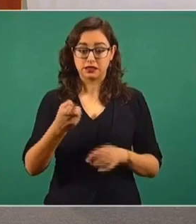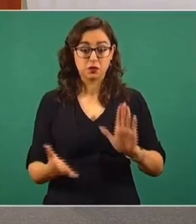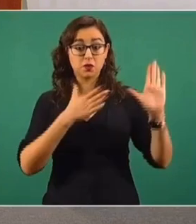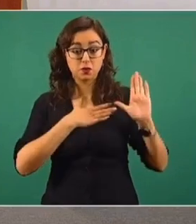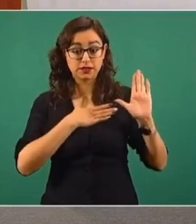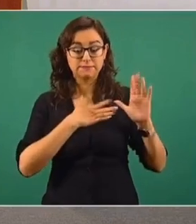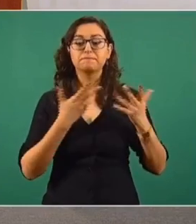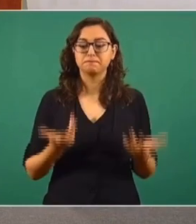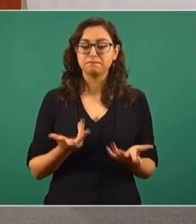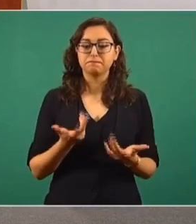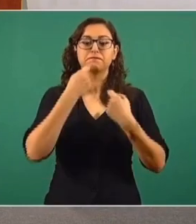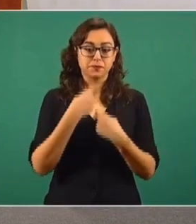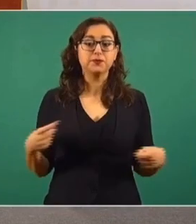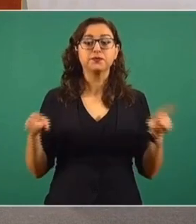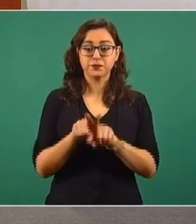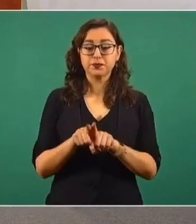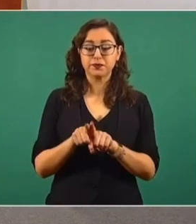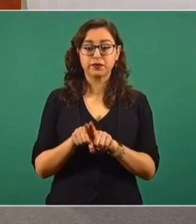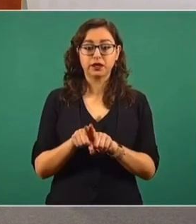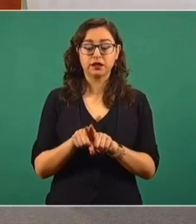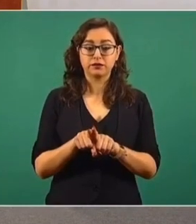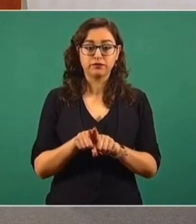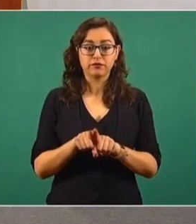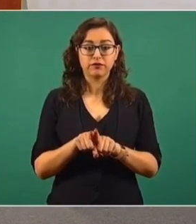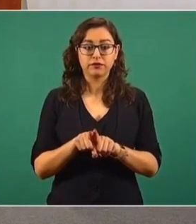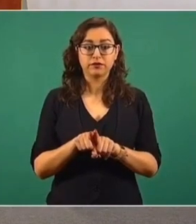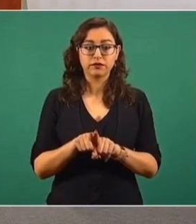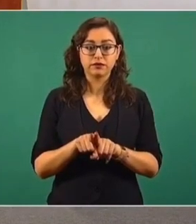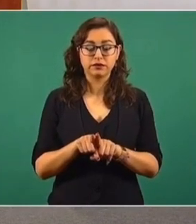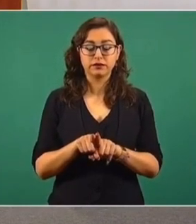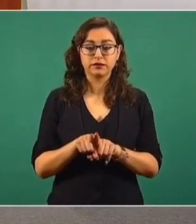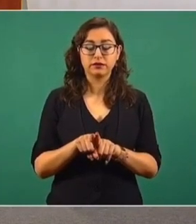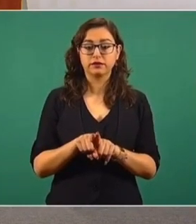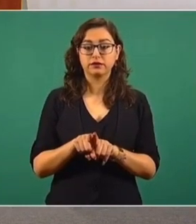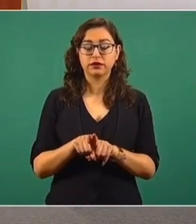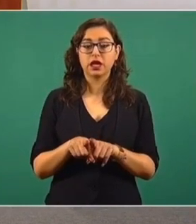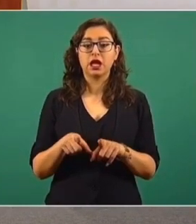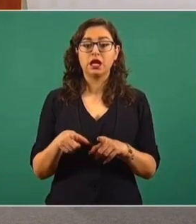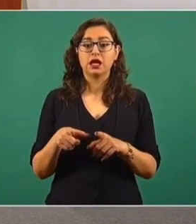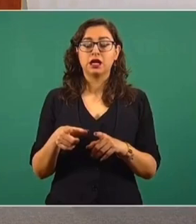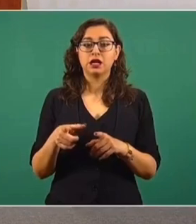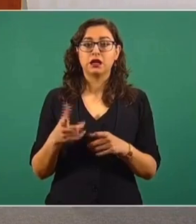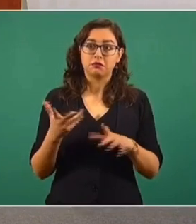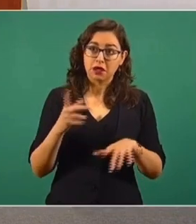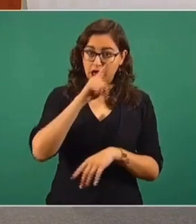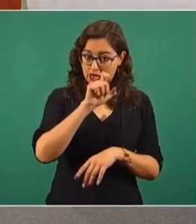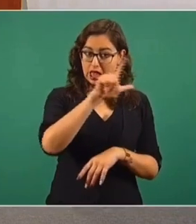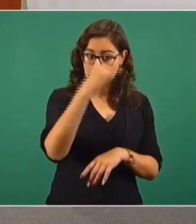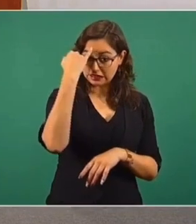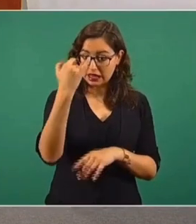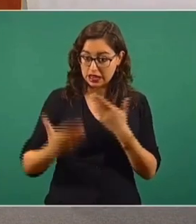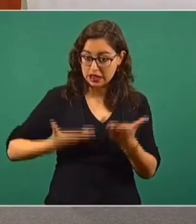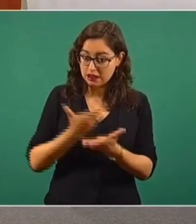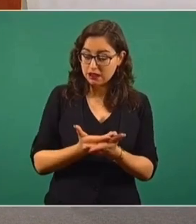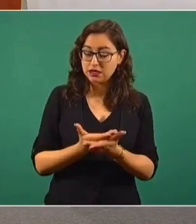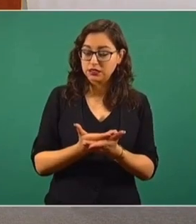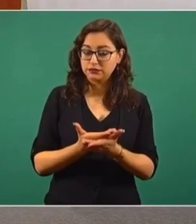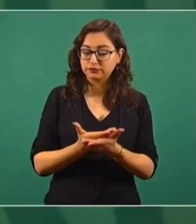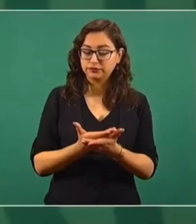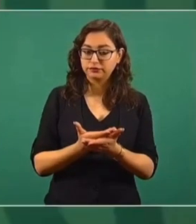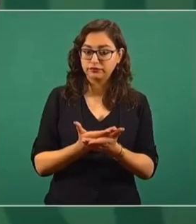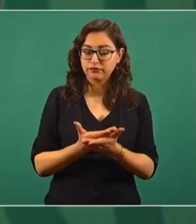un cambio en cuanto a que ya no van a